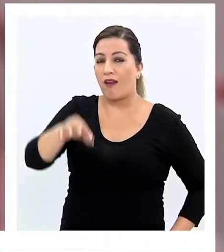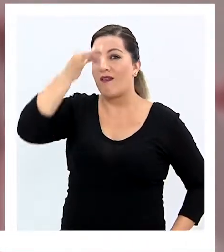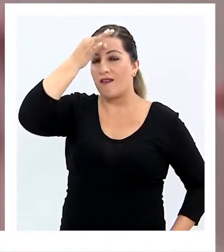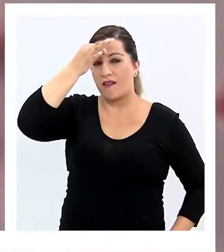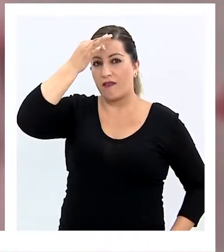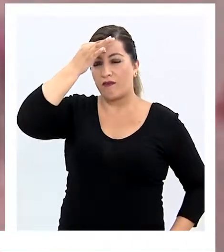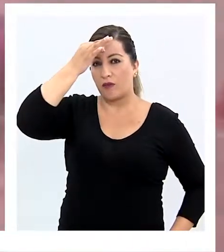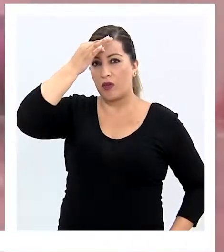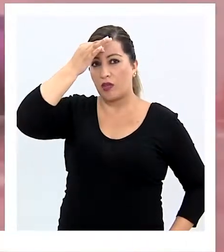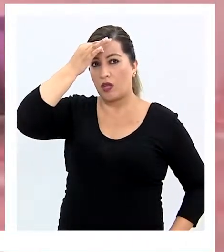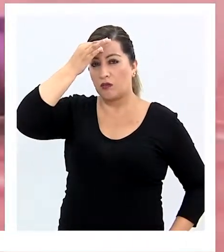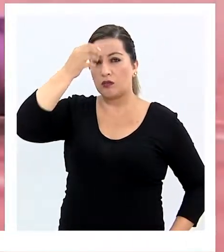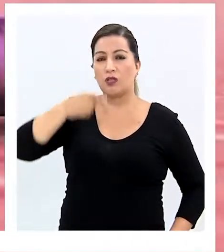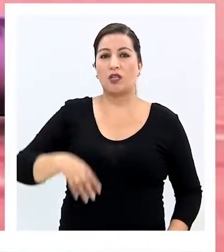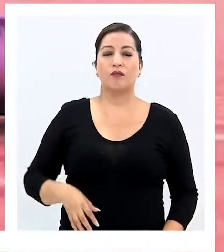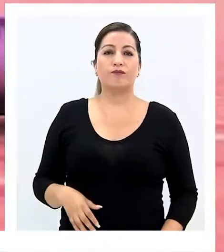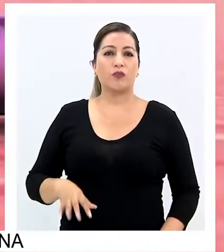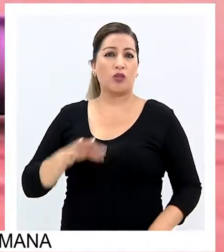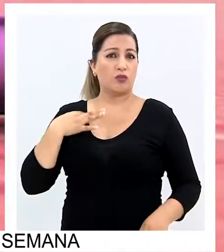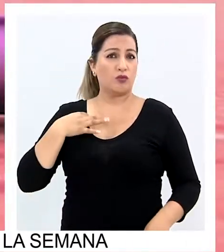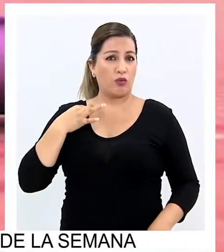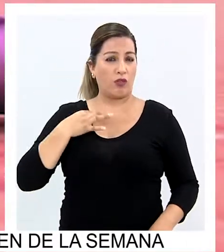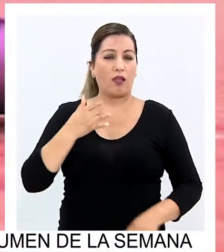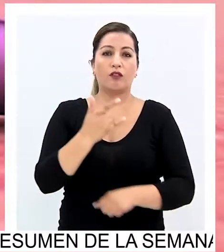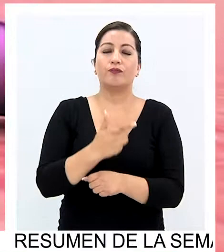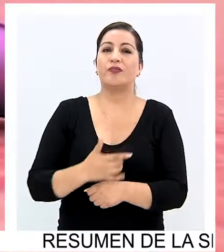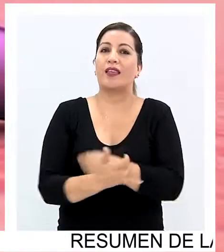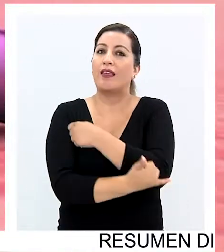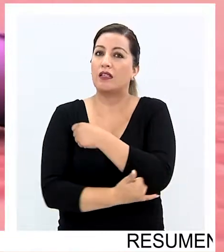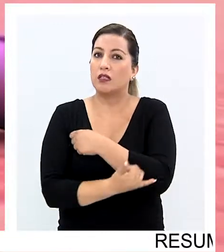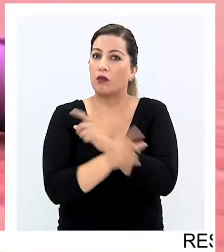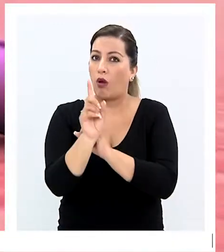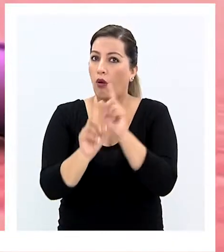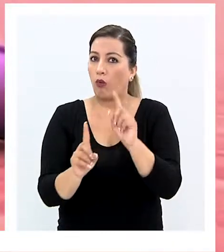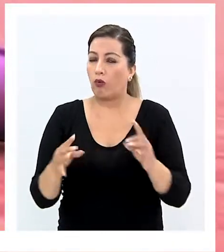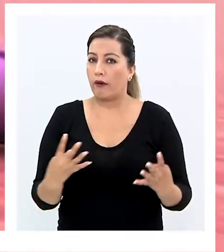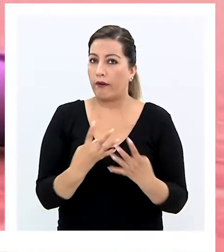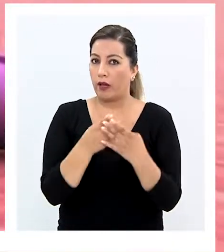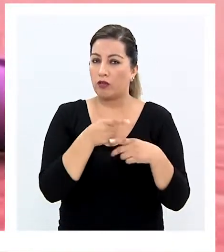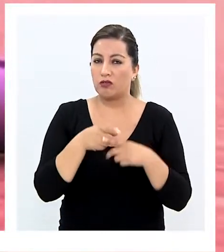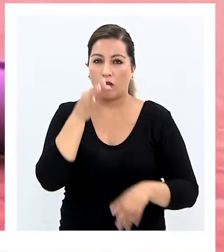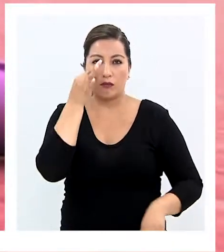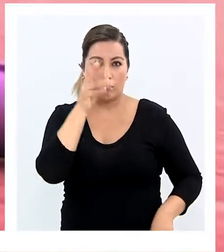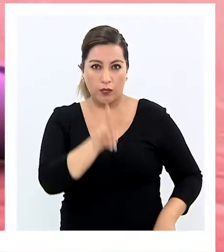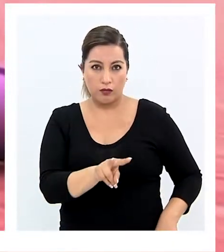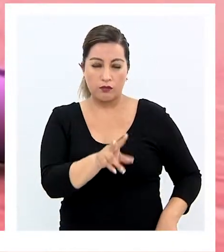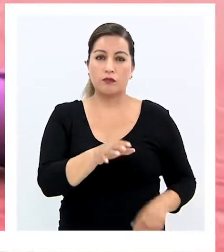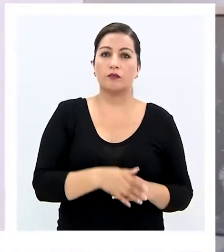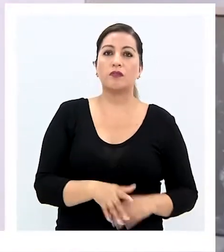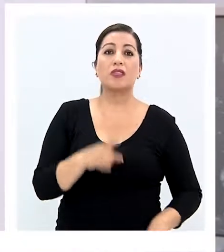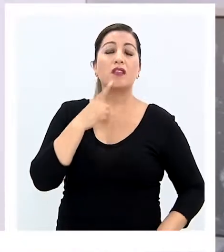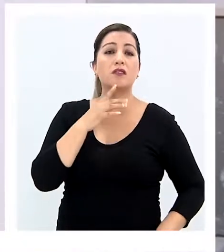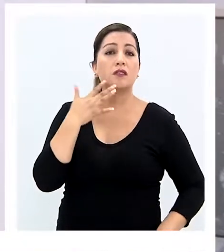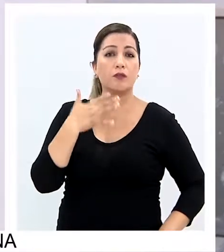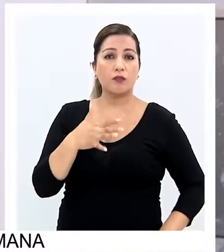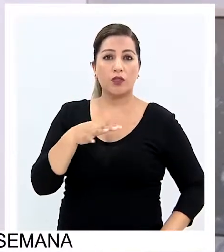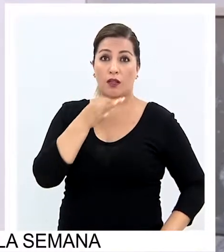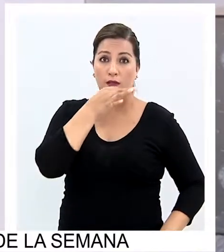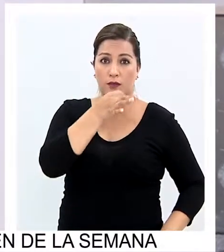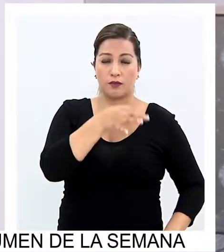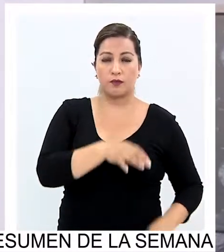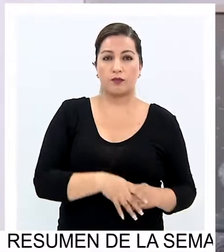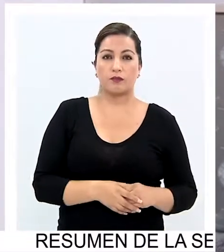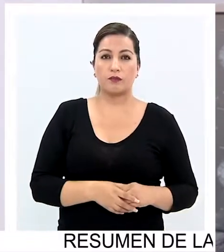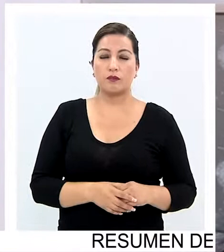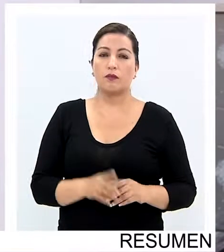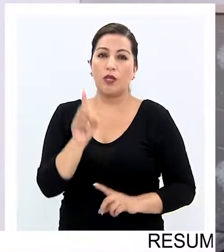enfermedad sea transmitida por ciudadanos extranjeros, como se menciona en algunas redes sociales. Bien importante señalarlo porque